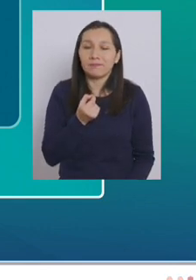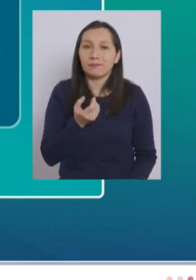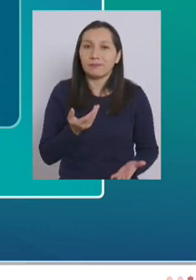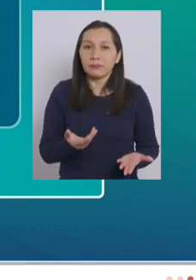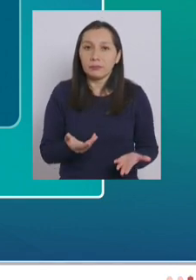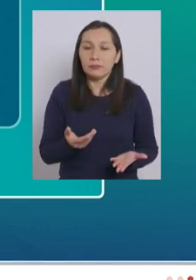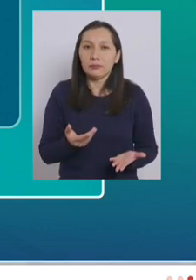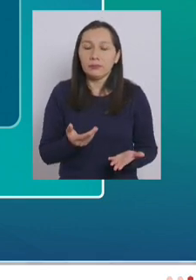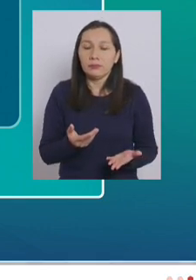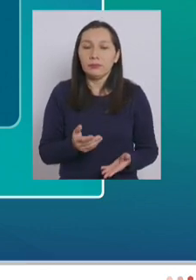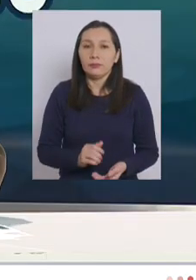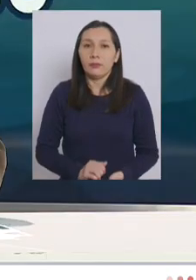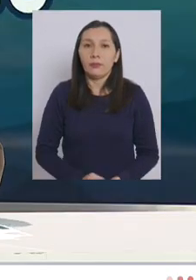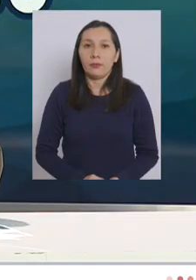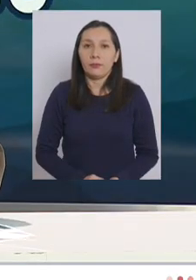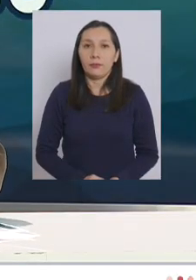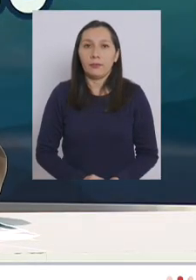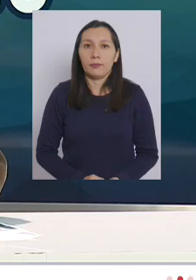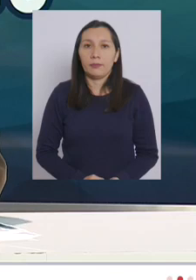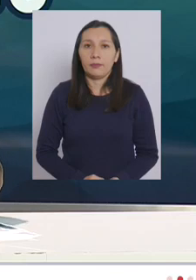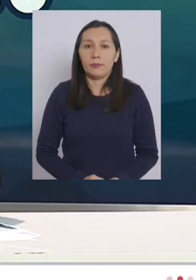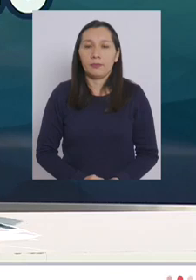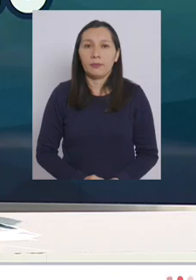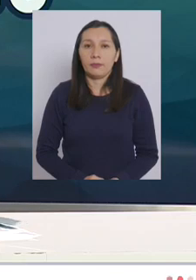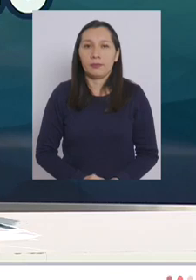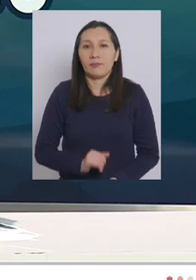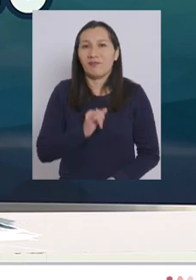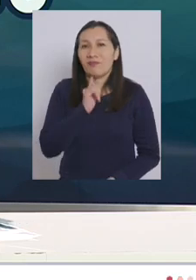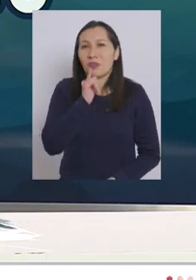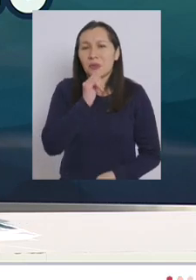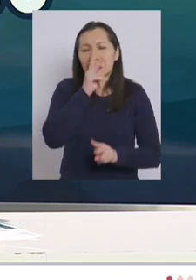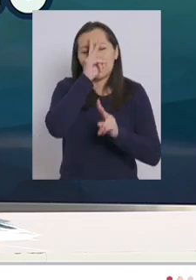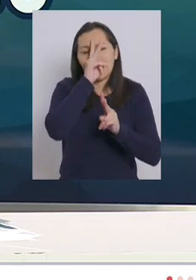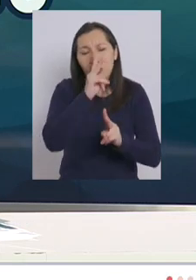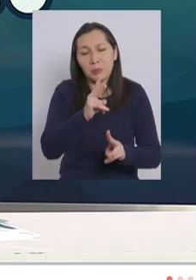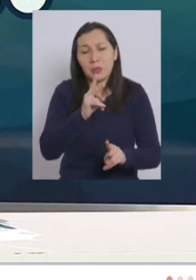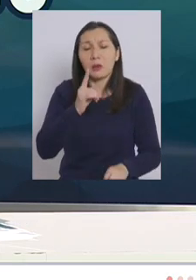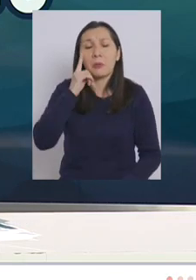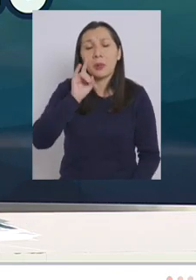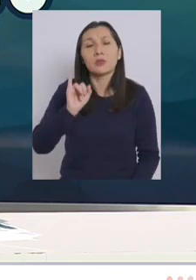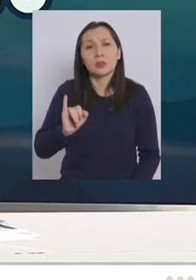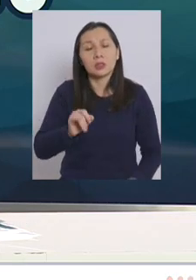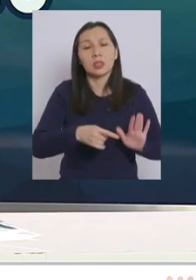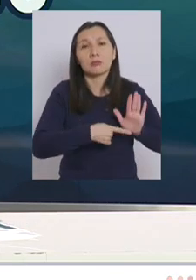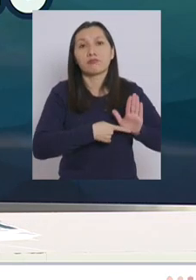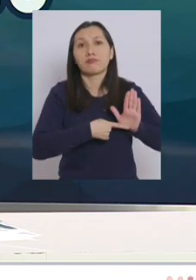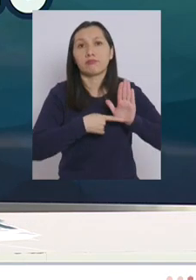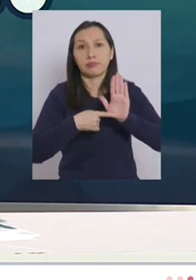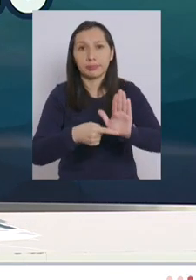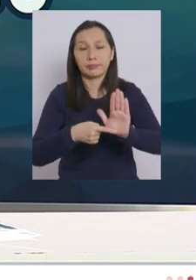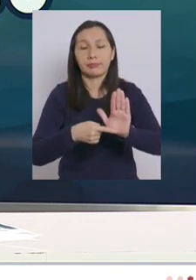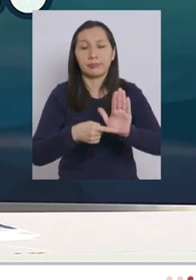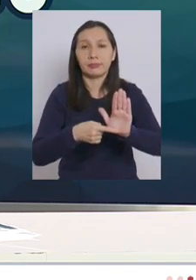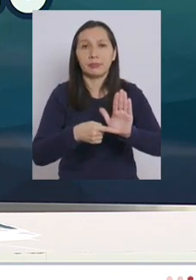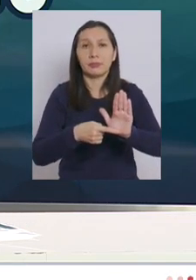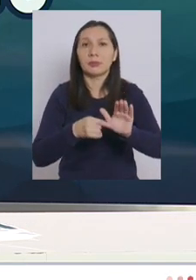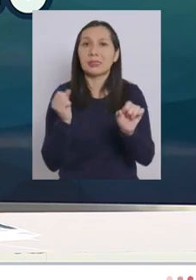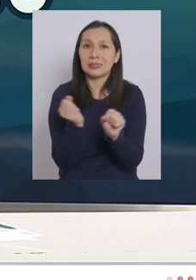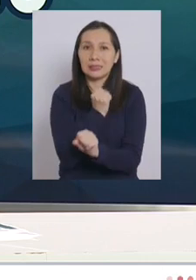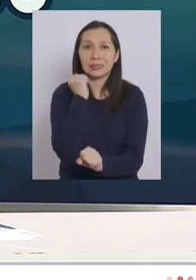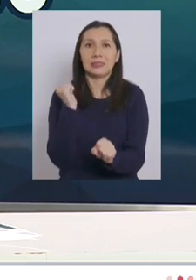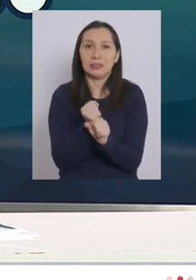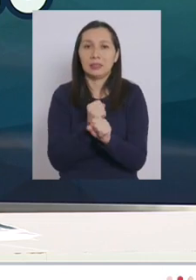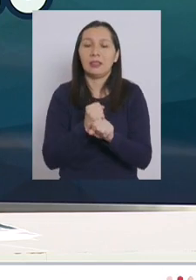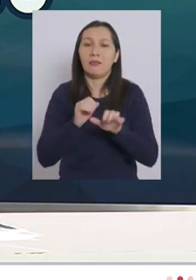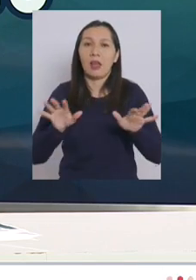un, no sé si homenaje, pero sí destacar la labor que